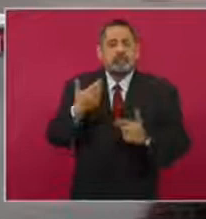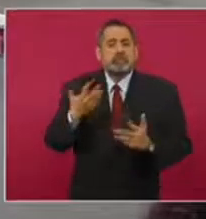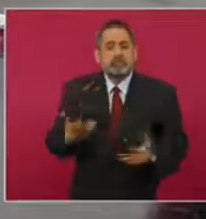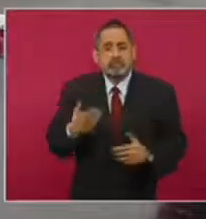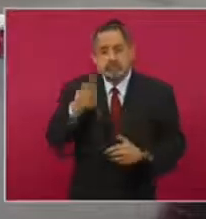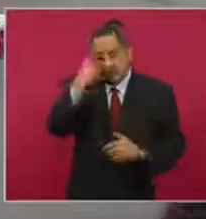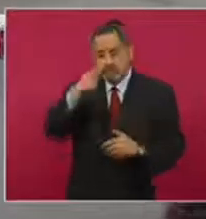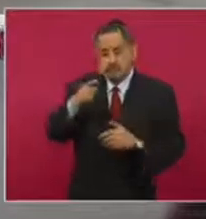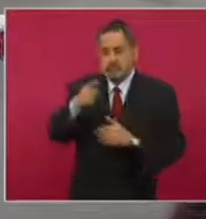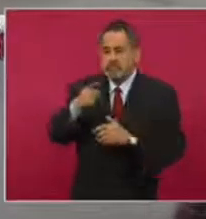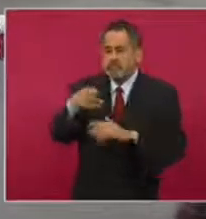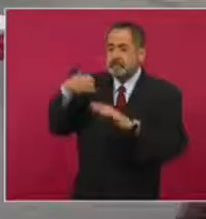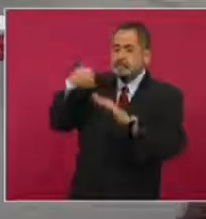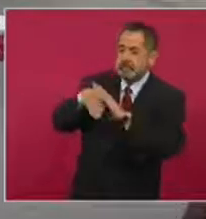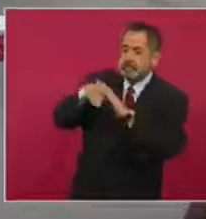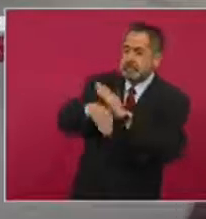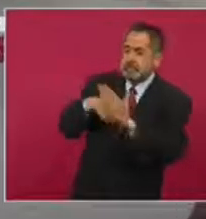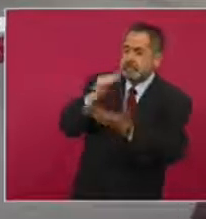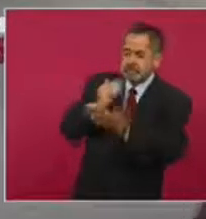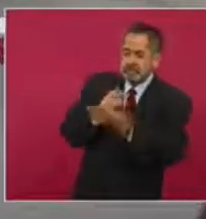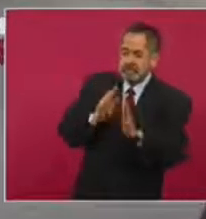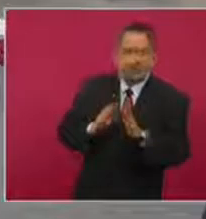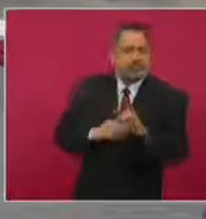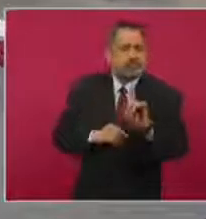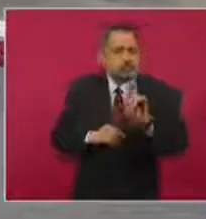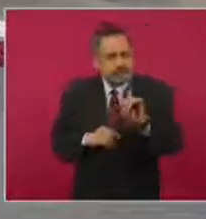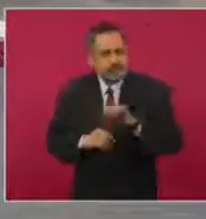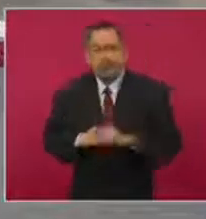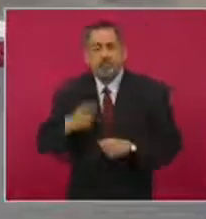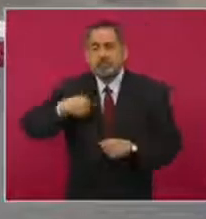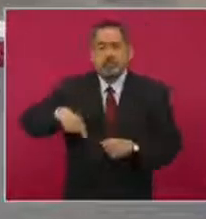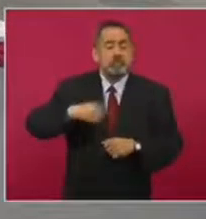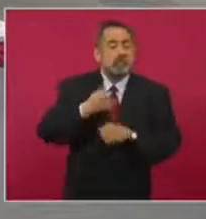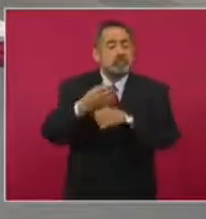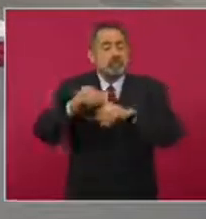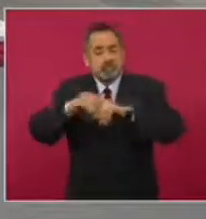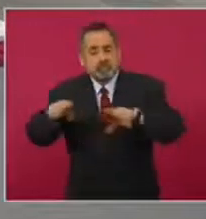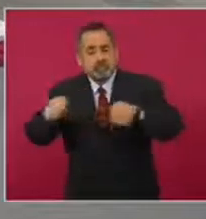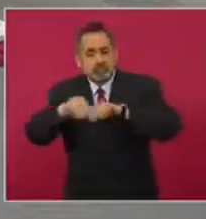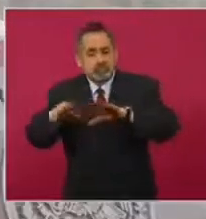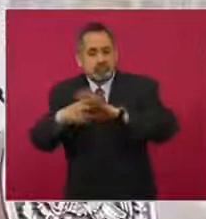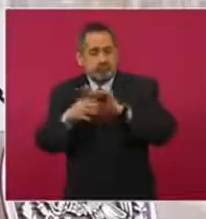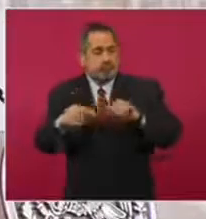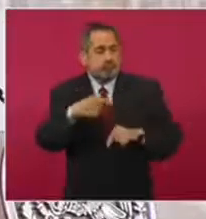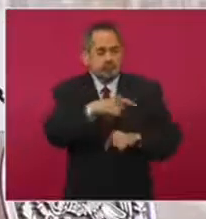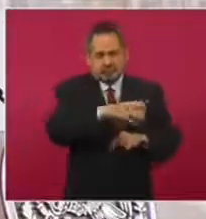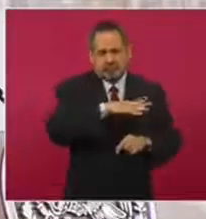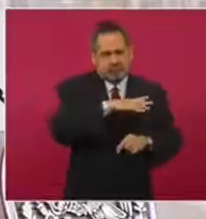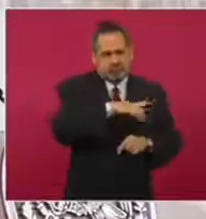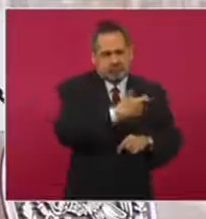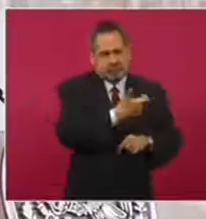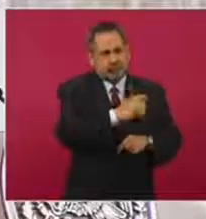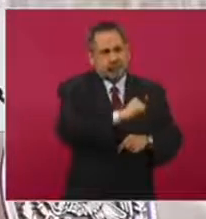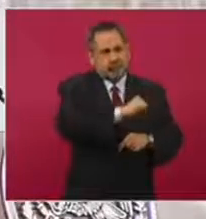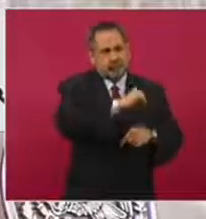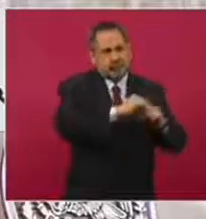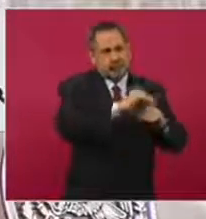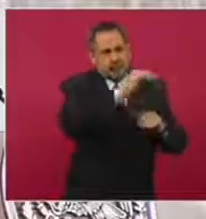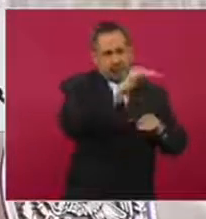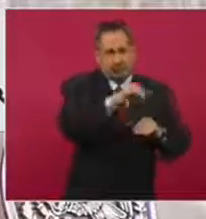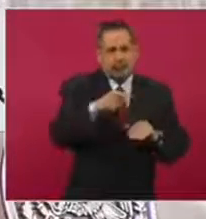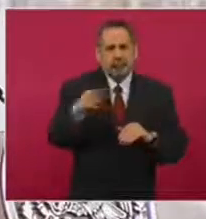el deterioro? Si damos a conocer que tenemos inflación y que tenemos un